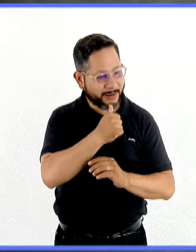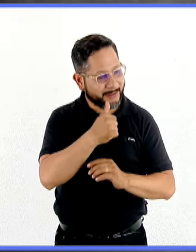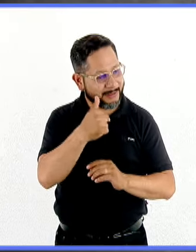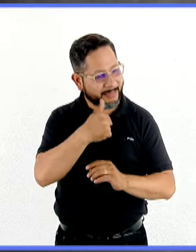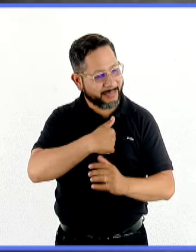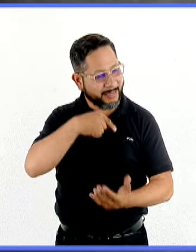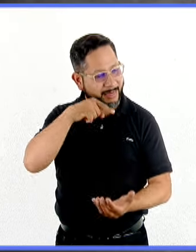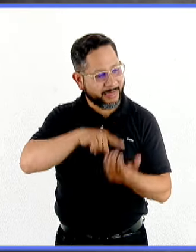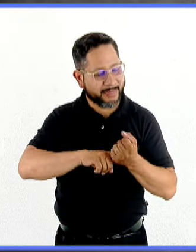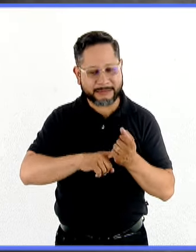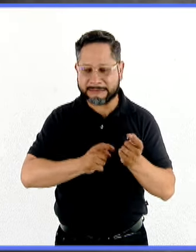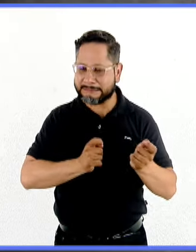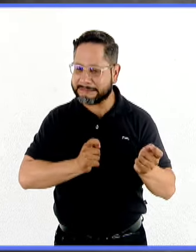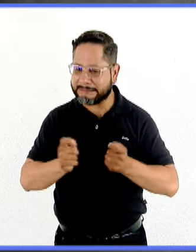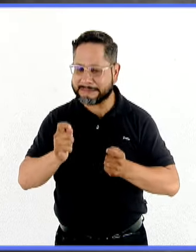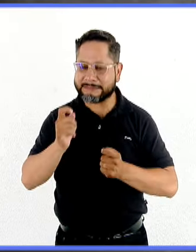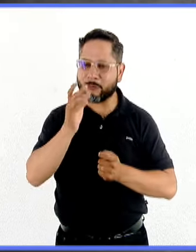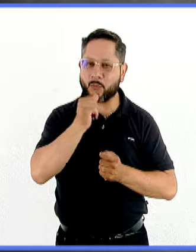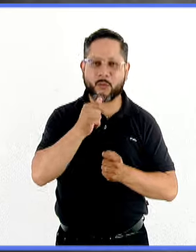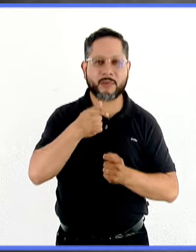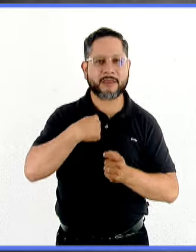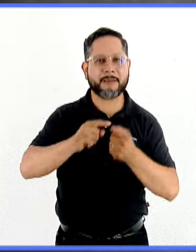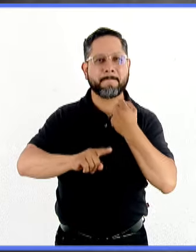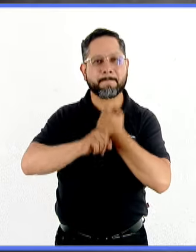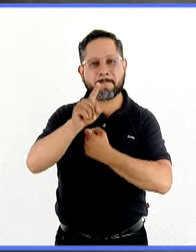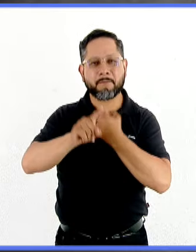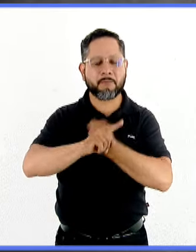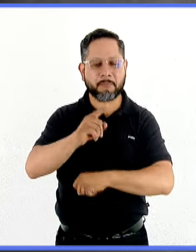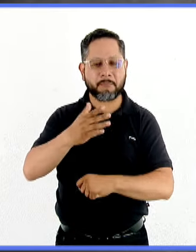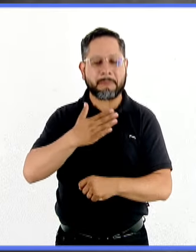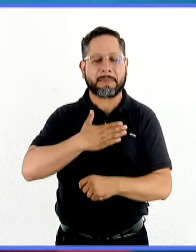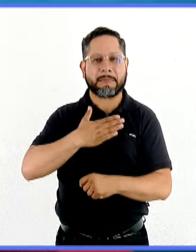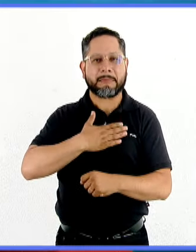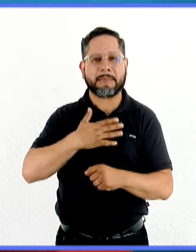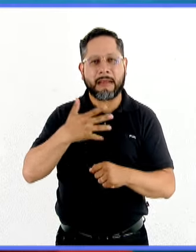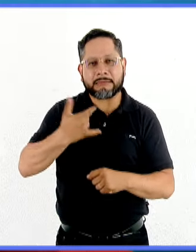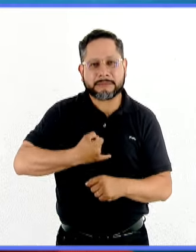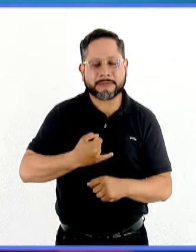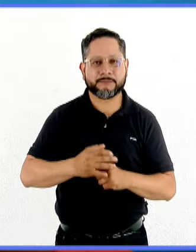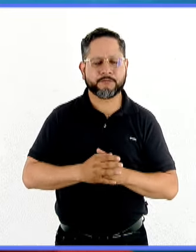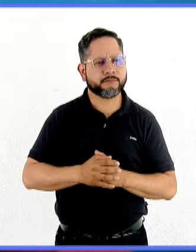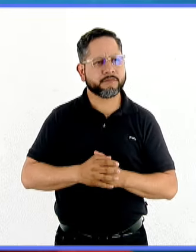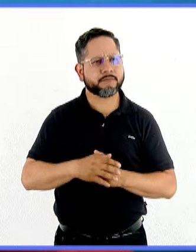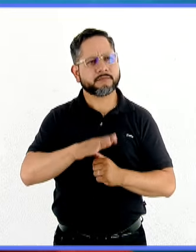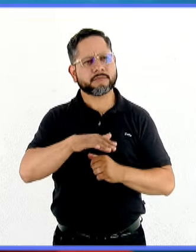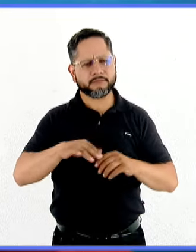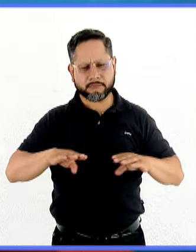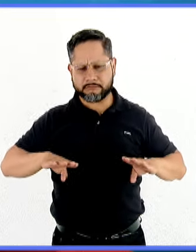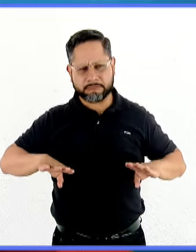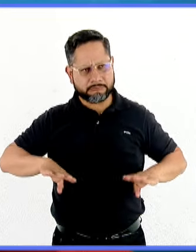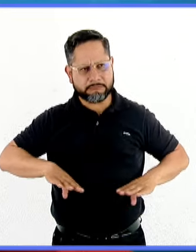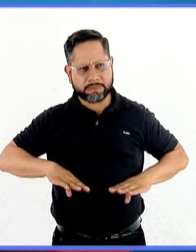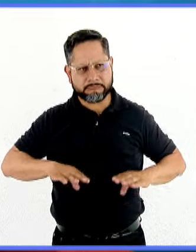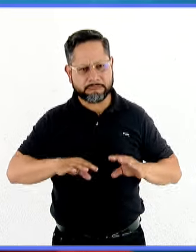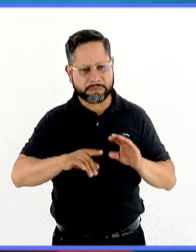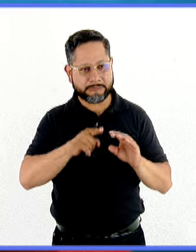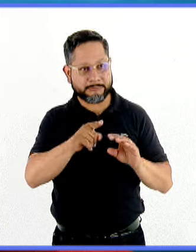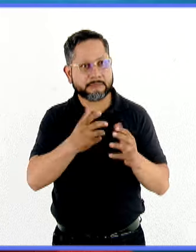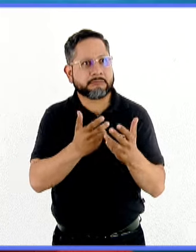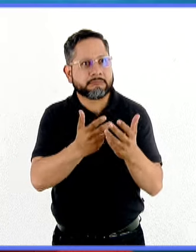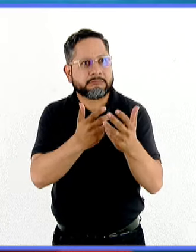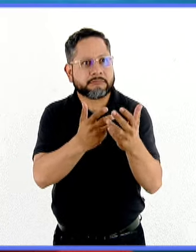está asociado a la solución del problema, sino al problema en sí. ¿Los comportamientos obsesivos son tratables?